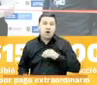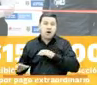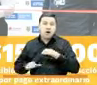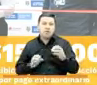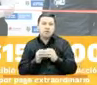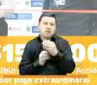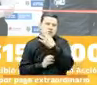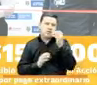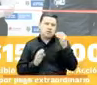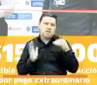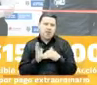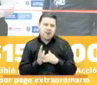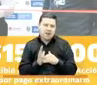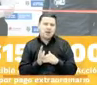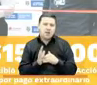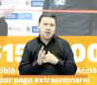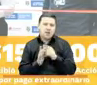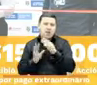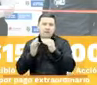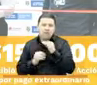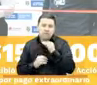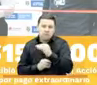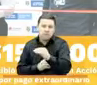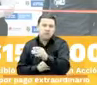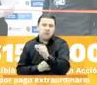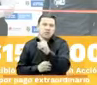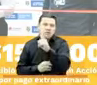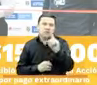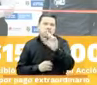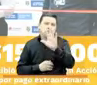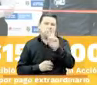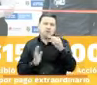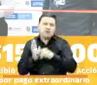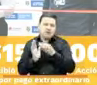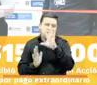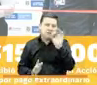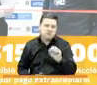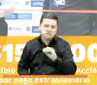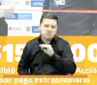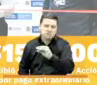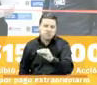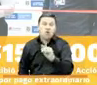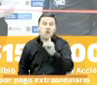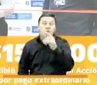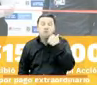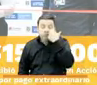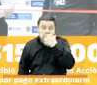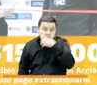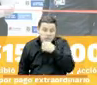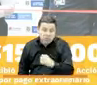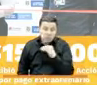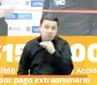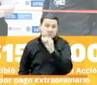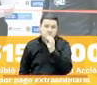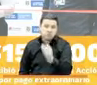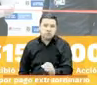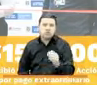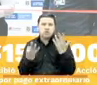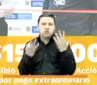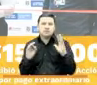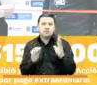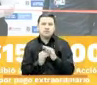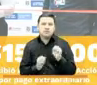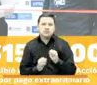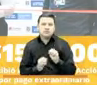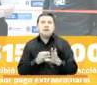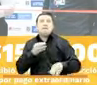400 mil pesos, una familia en acción recibió 152 mil 500 pesos y un adulto mayor recibió 80 mil pesos